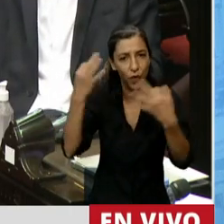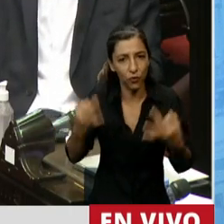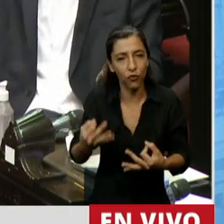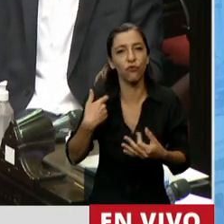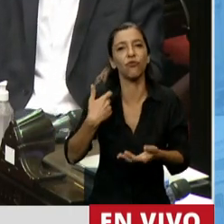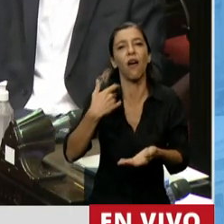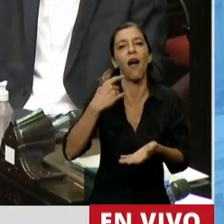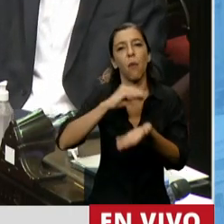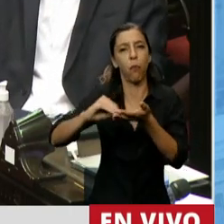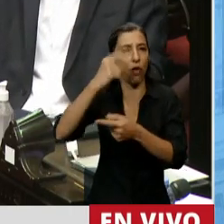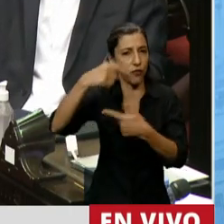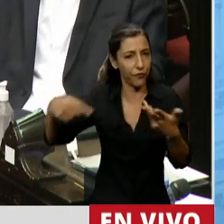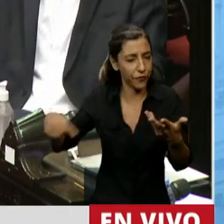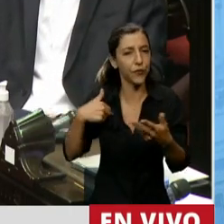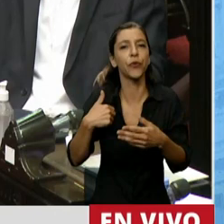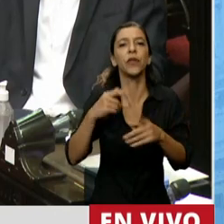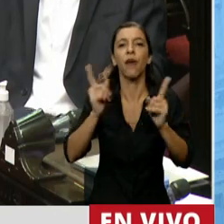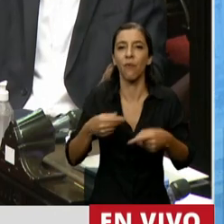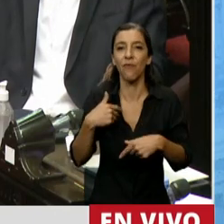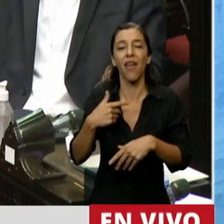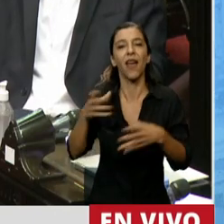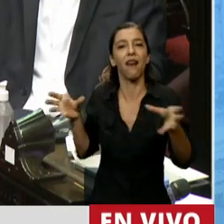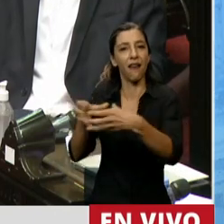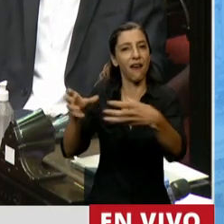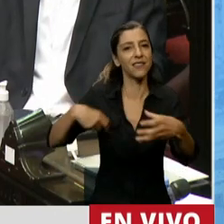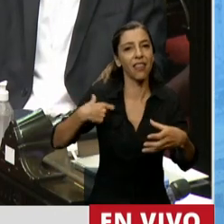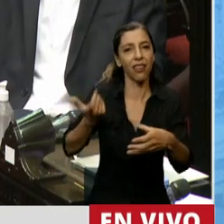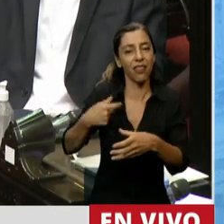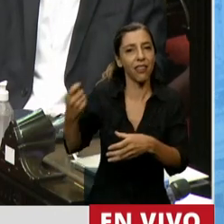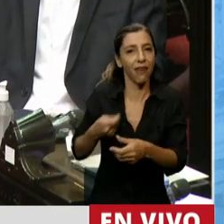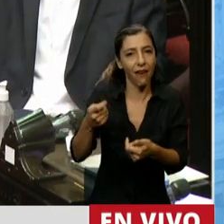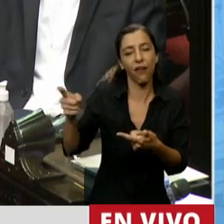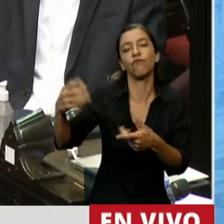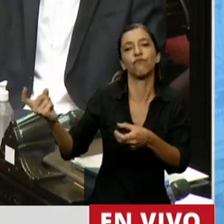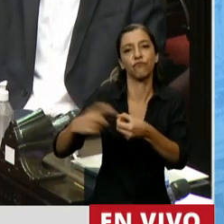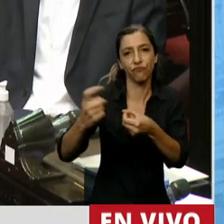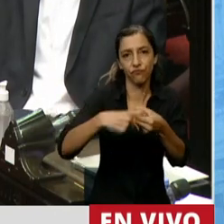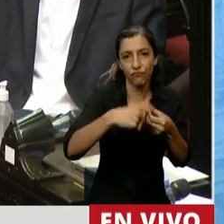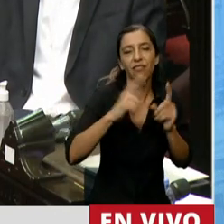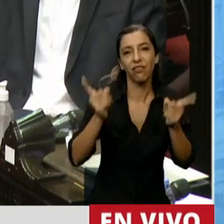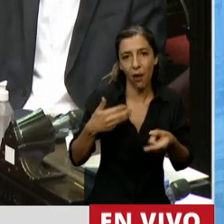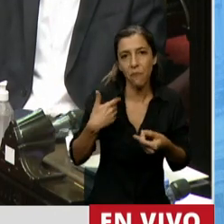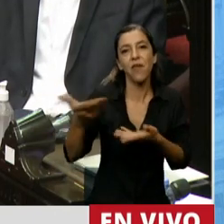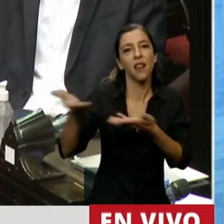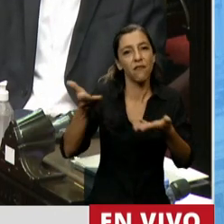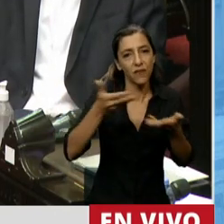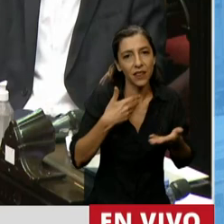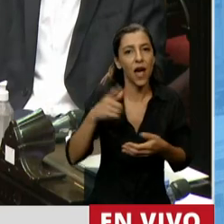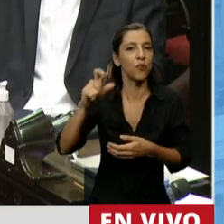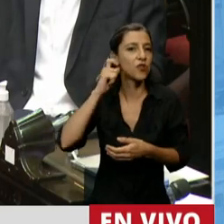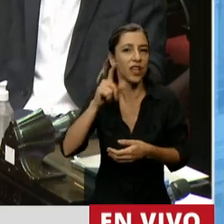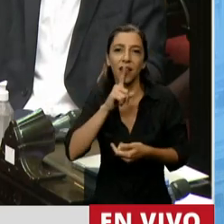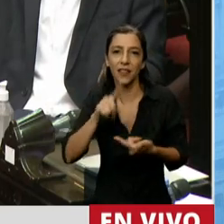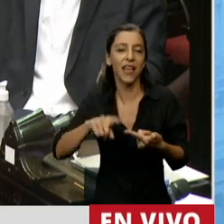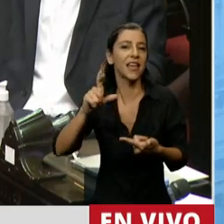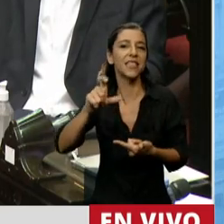de los trabajadores, sobre todo de las centrales sindicales, CGT, CTA, CTA Autónoma, Corriente